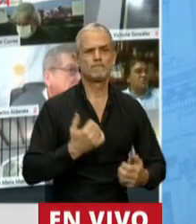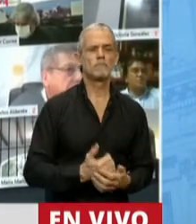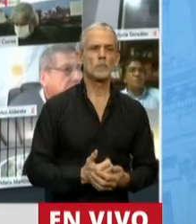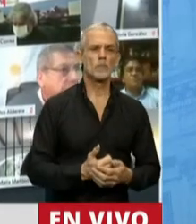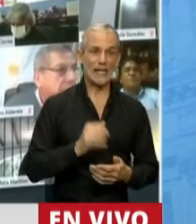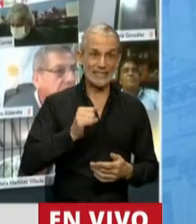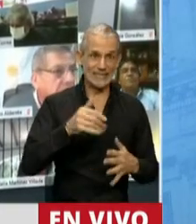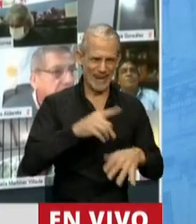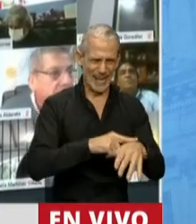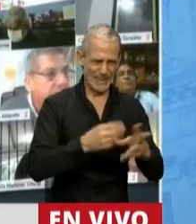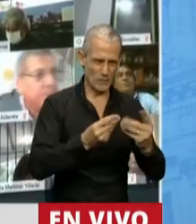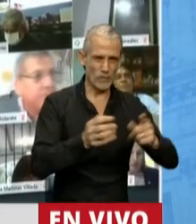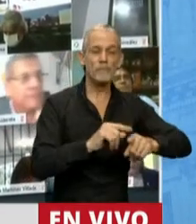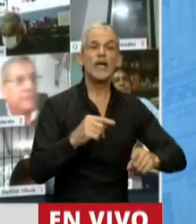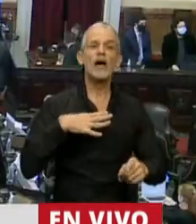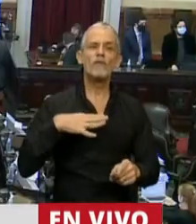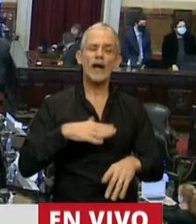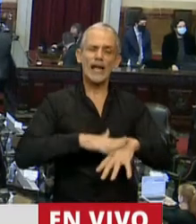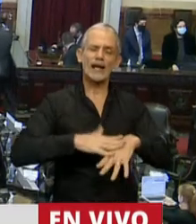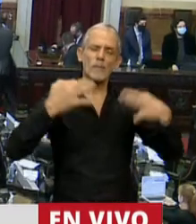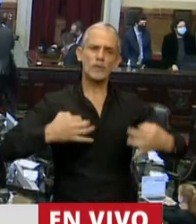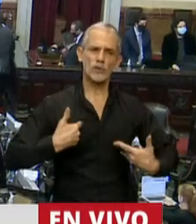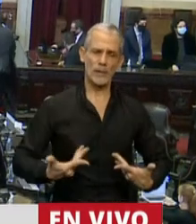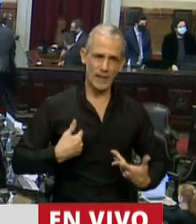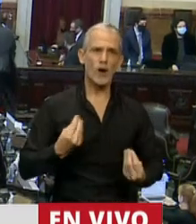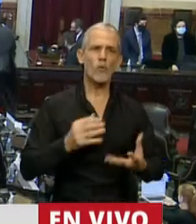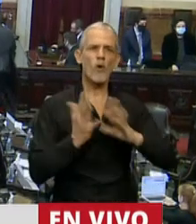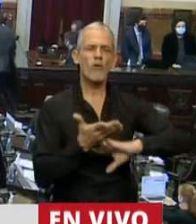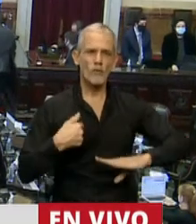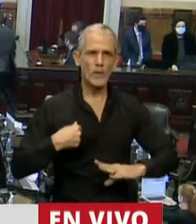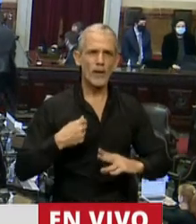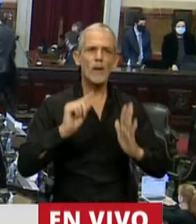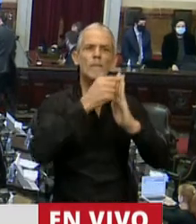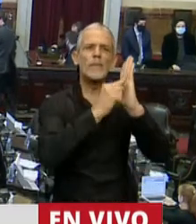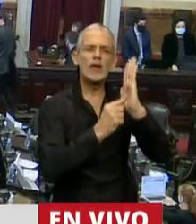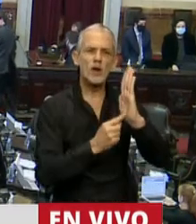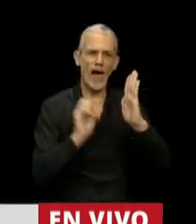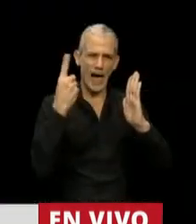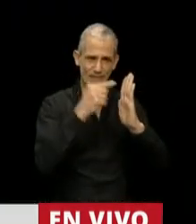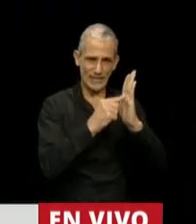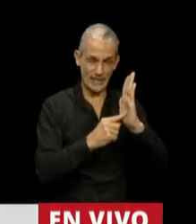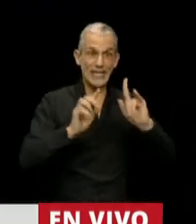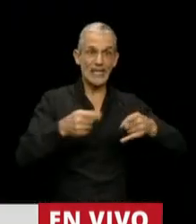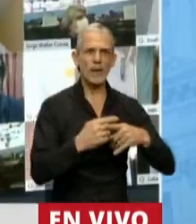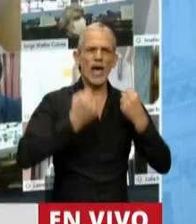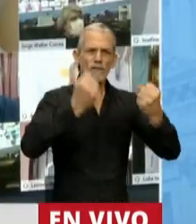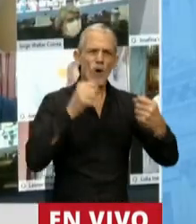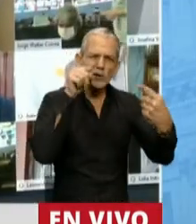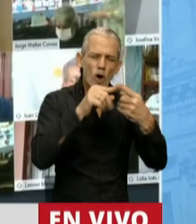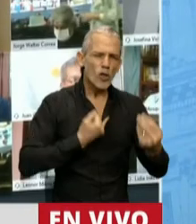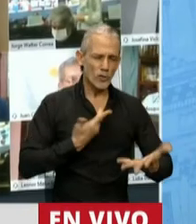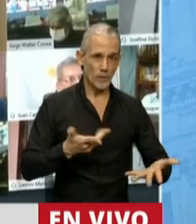sino porque no asumimos con responsabilidad el ejercicio de establecer prioridades y de enfocar los esfuerzos. Yo